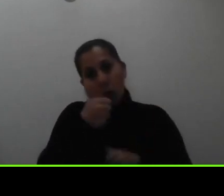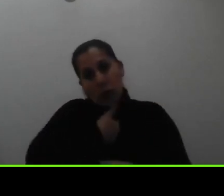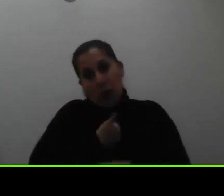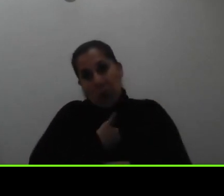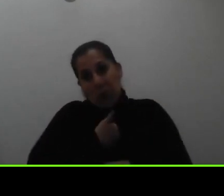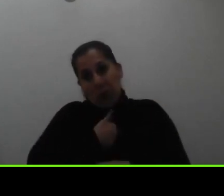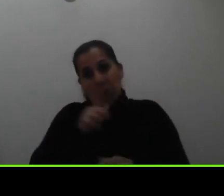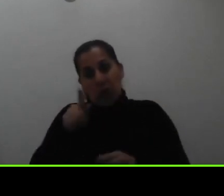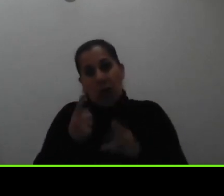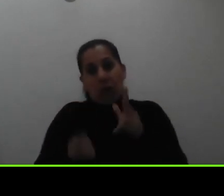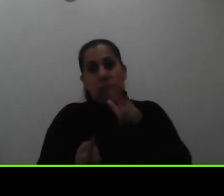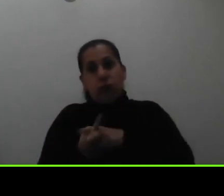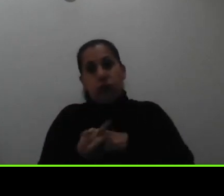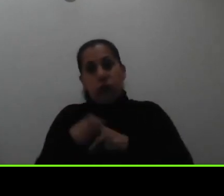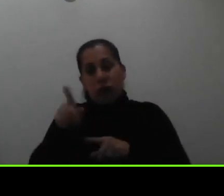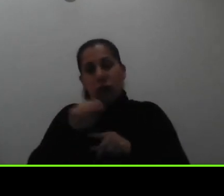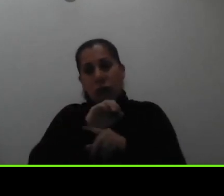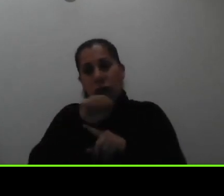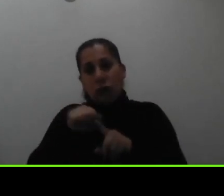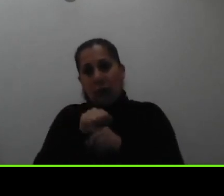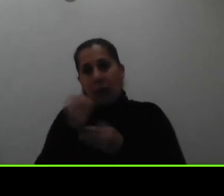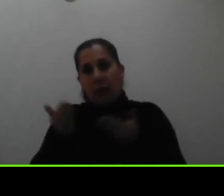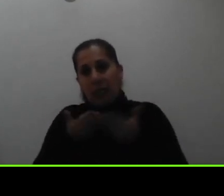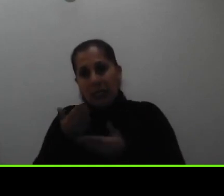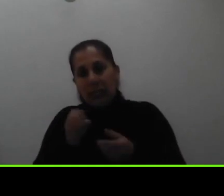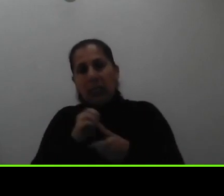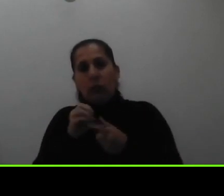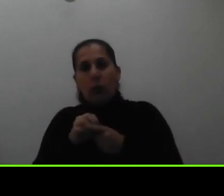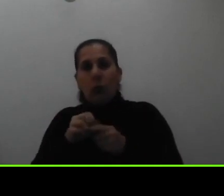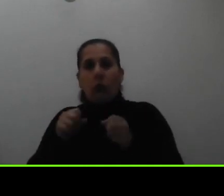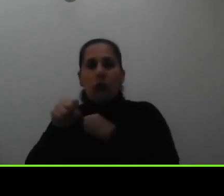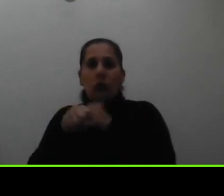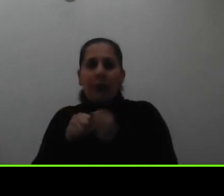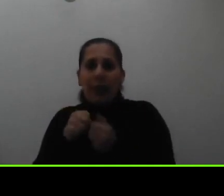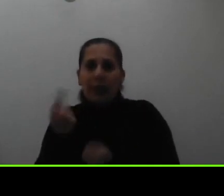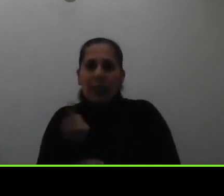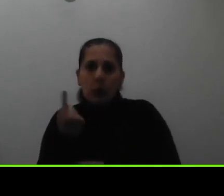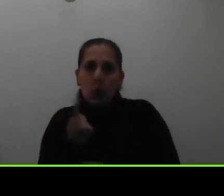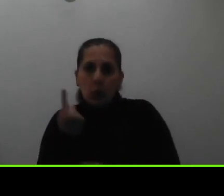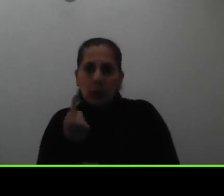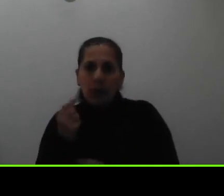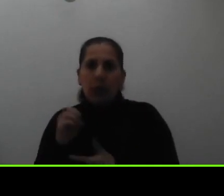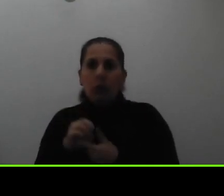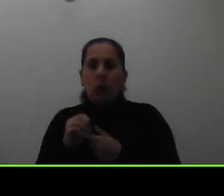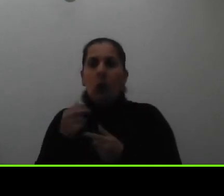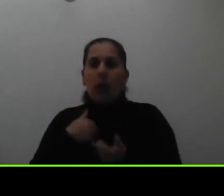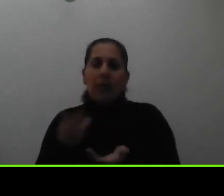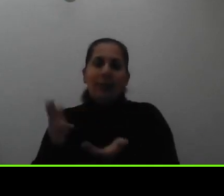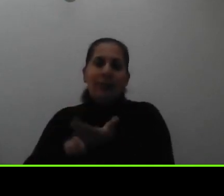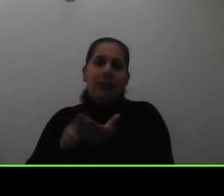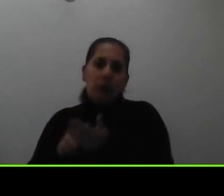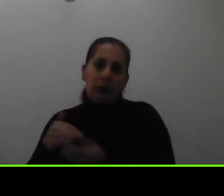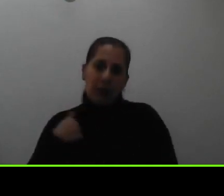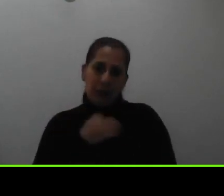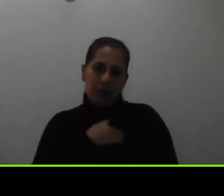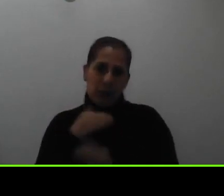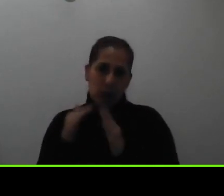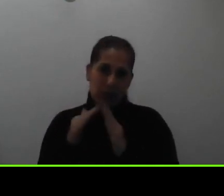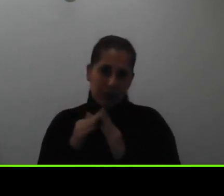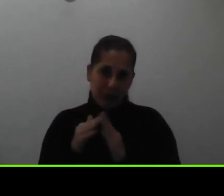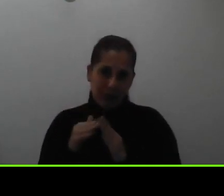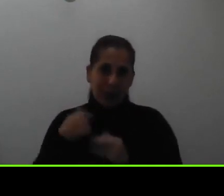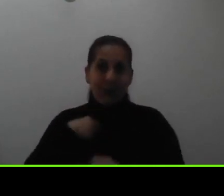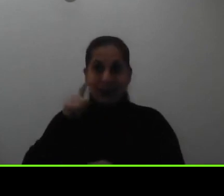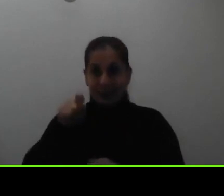sociedades mercantiles o sociedades anónimas tienen inscripciones en el Ministerio de Hacienda y requieren de alguna